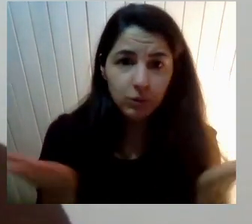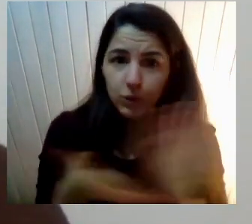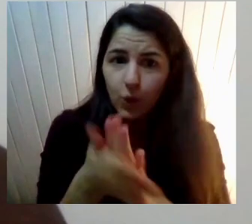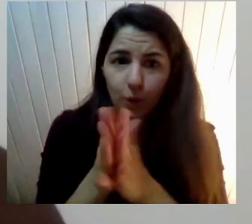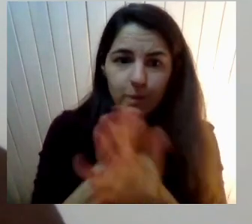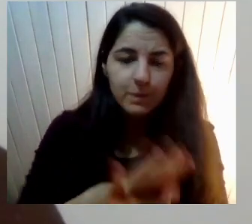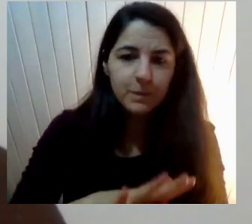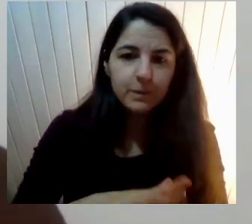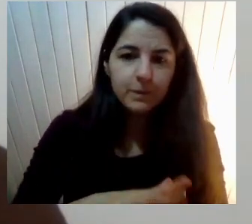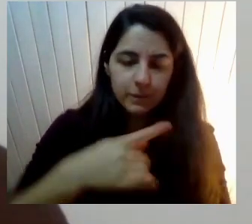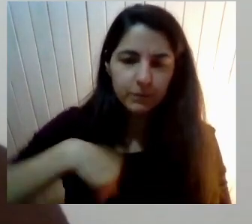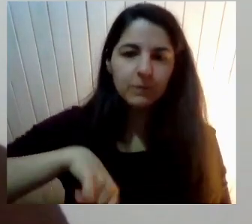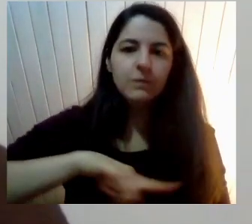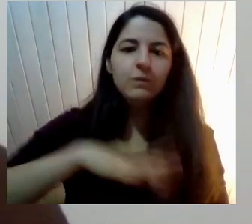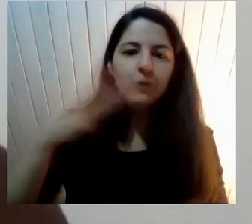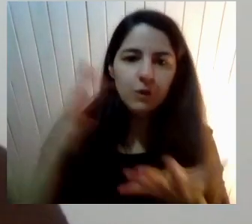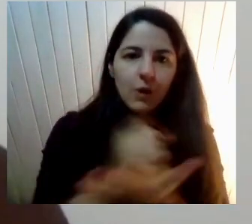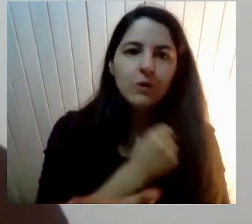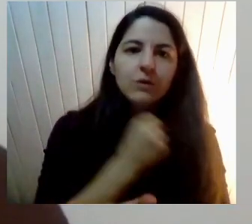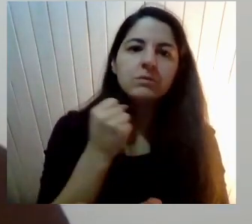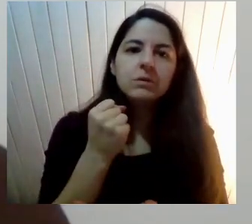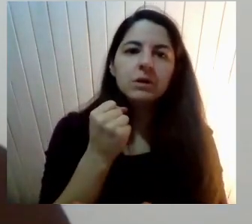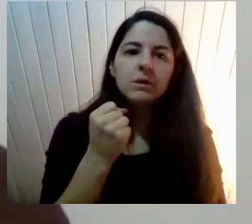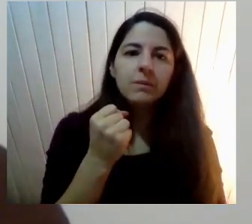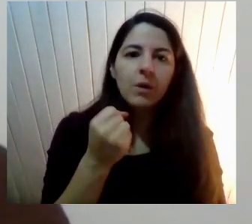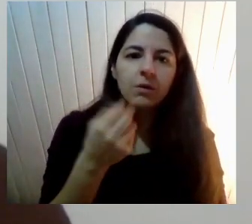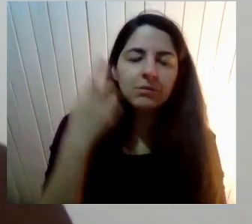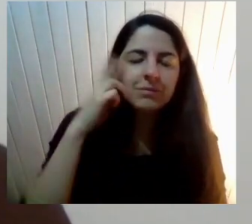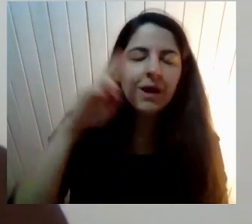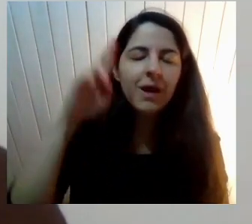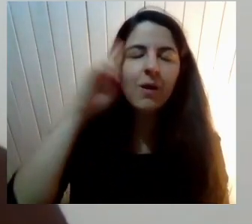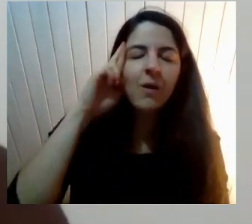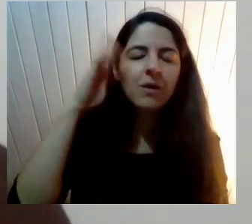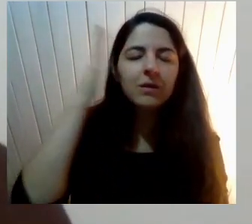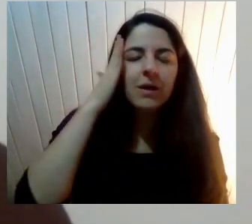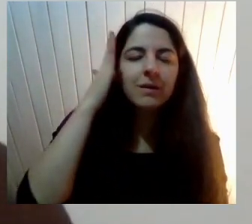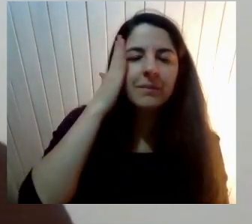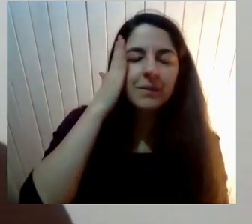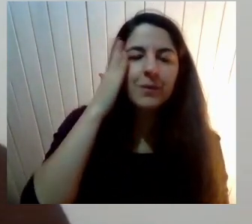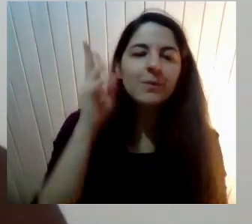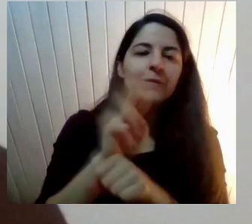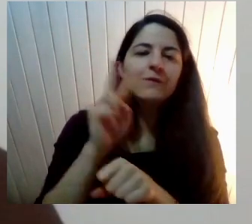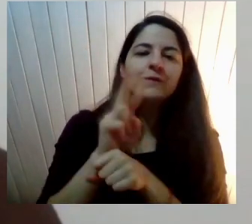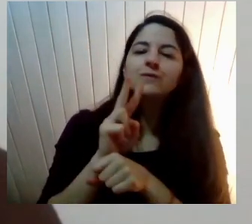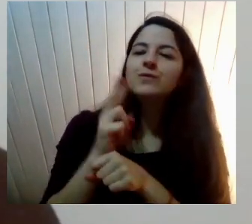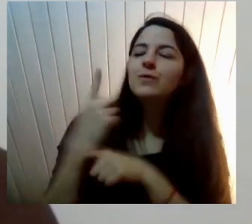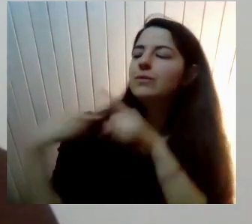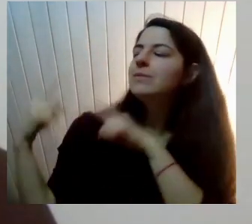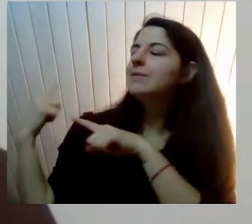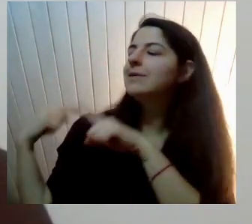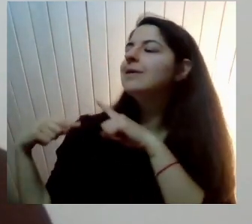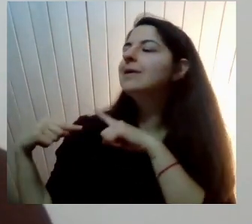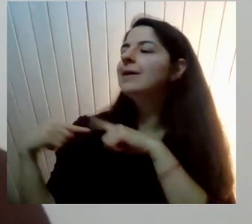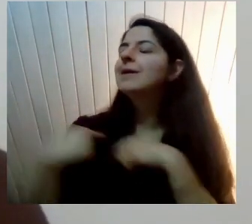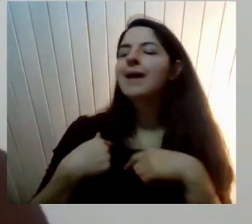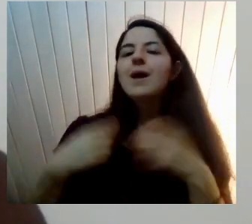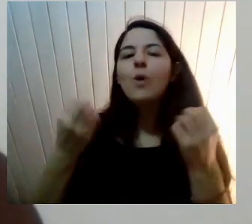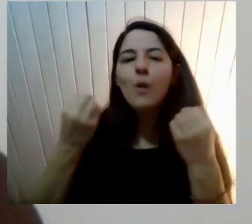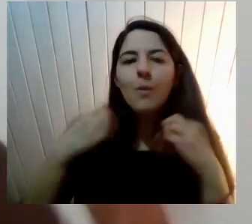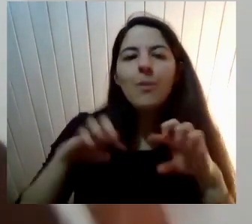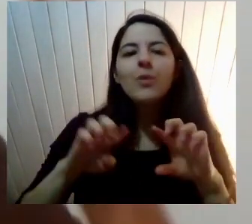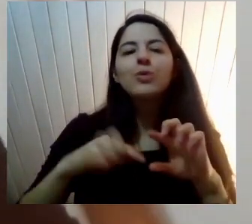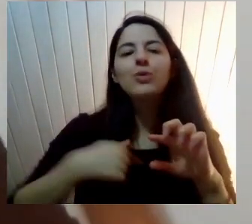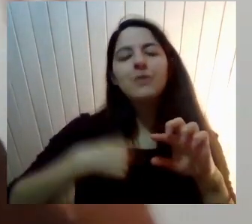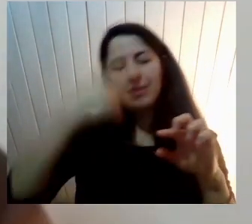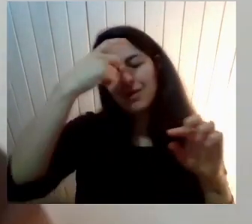captar Y conservar En su memoria Aquellos profesores Y profesoras Que le dieron una oportunidad A ser diferente